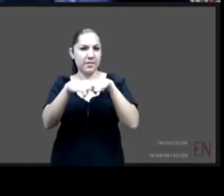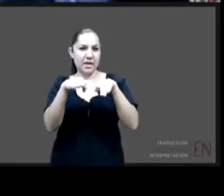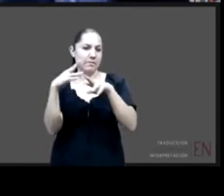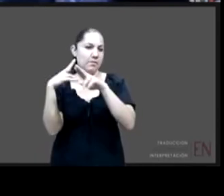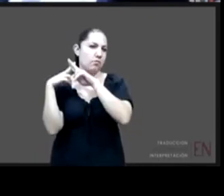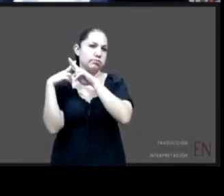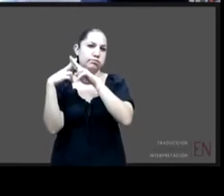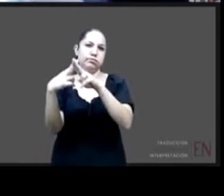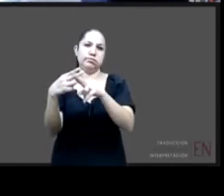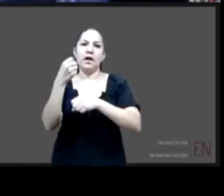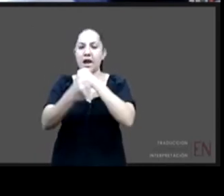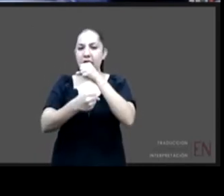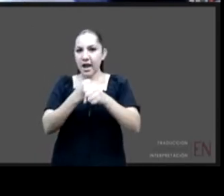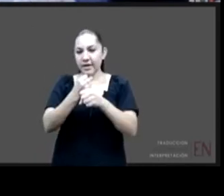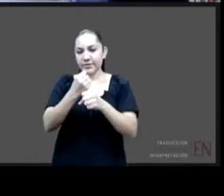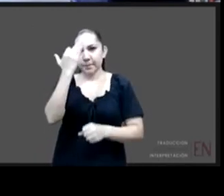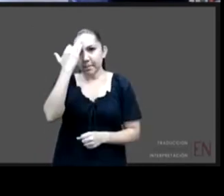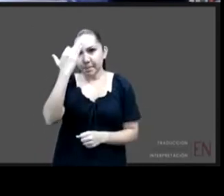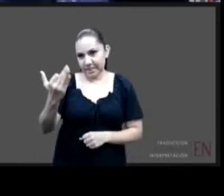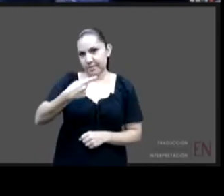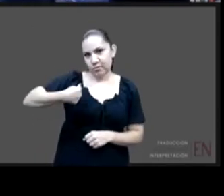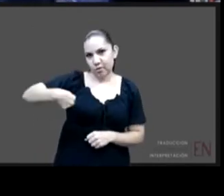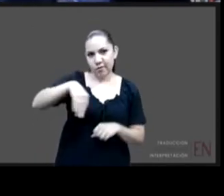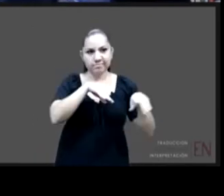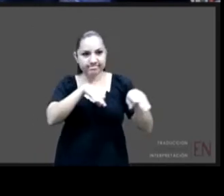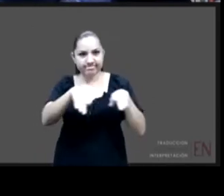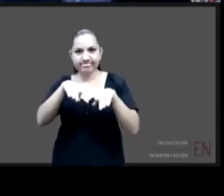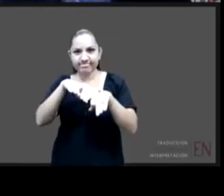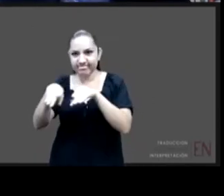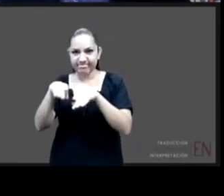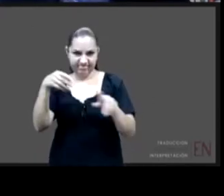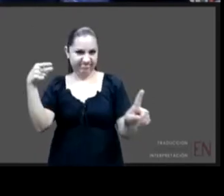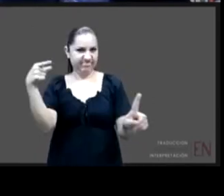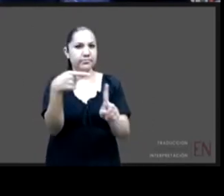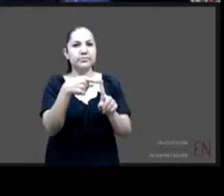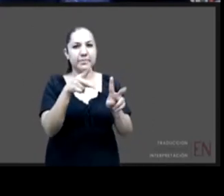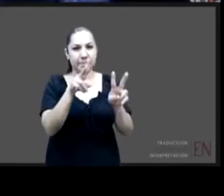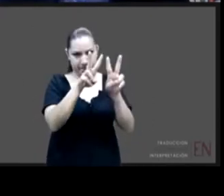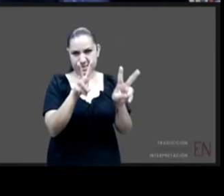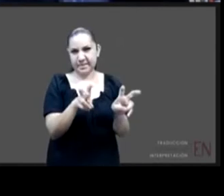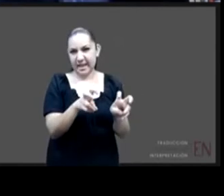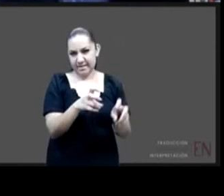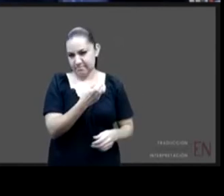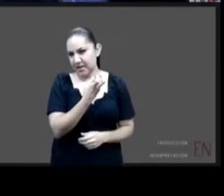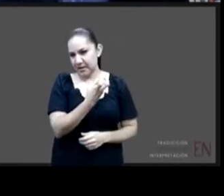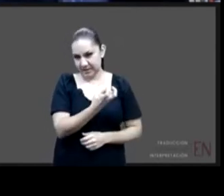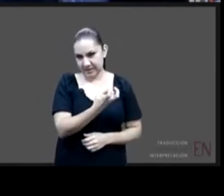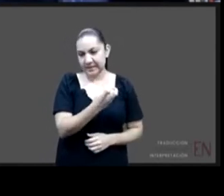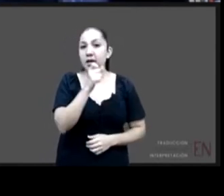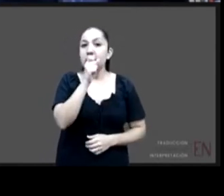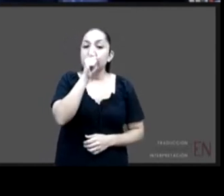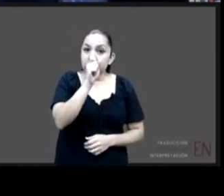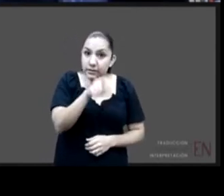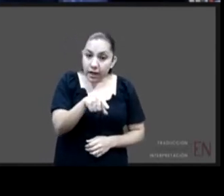trabajando en este tema y sobre todo tratando de incidir y llevar a la